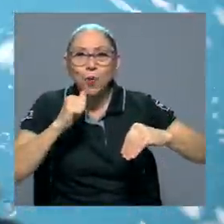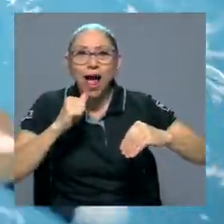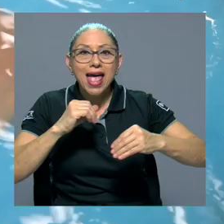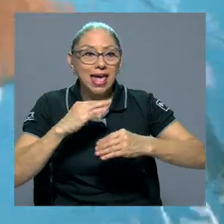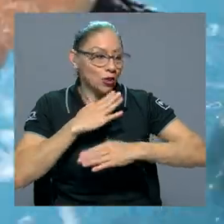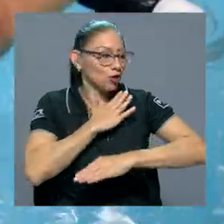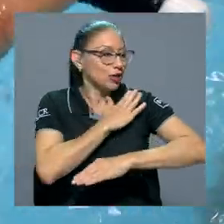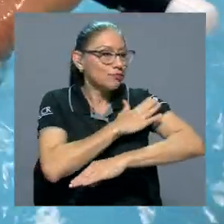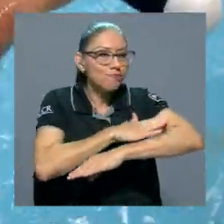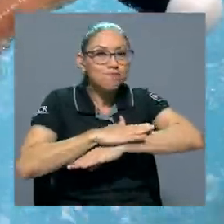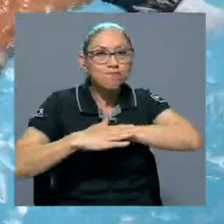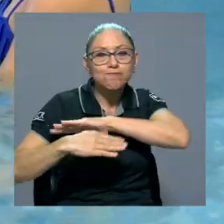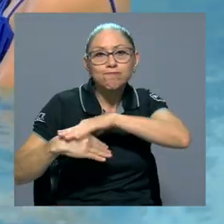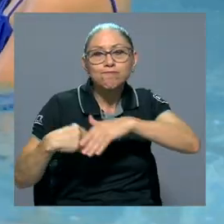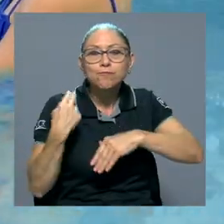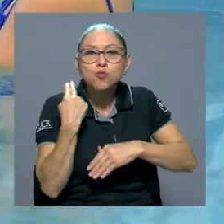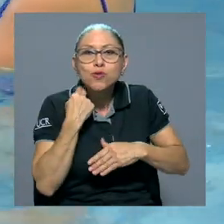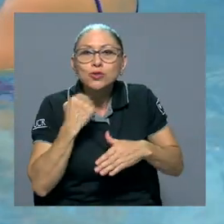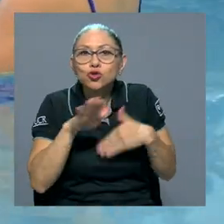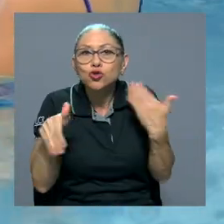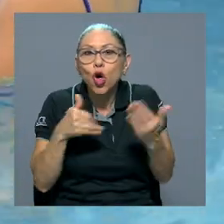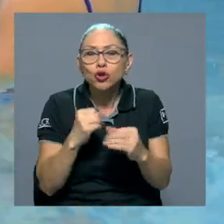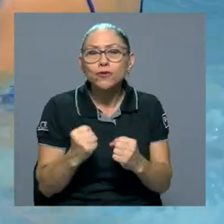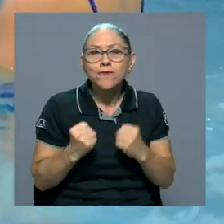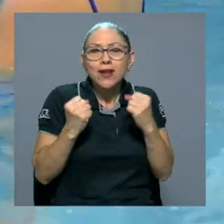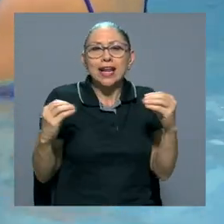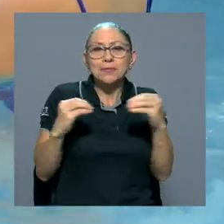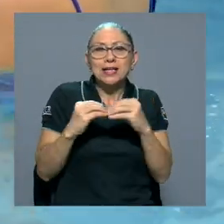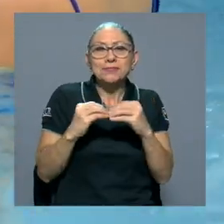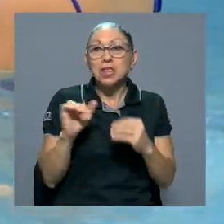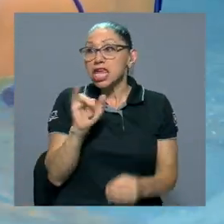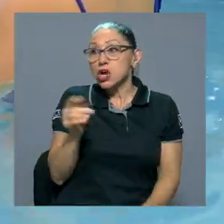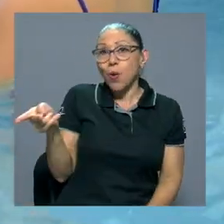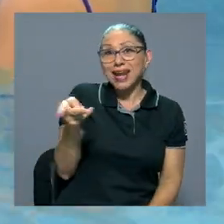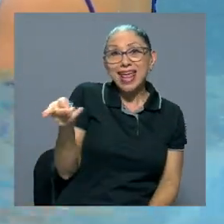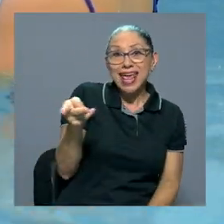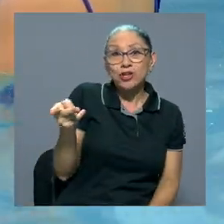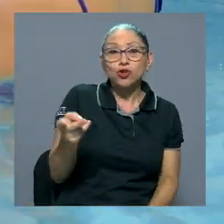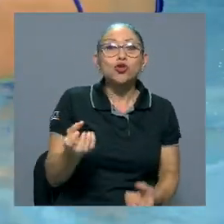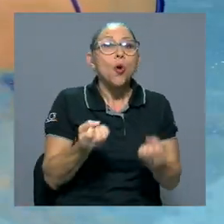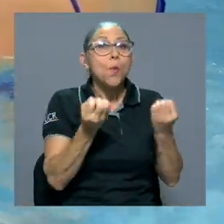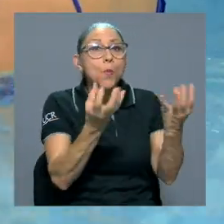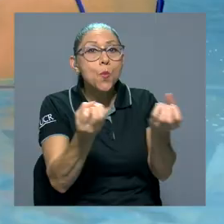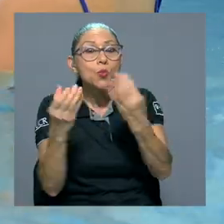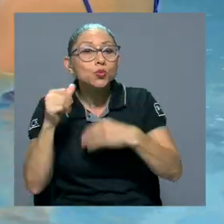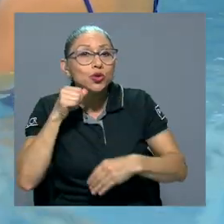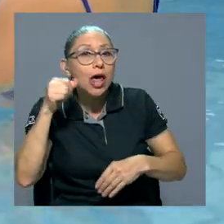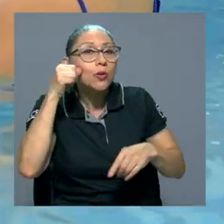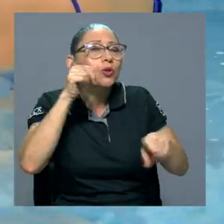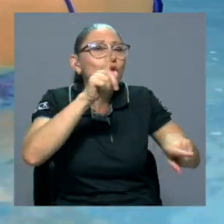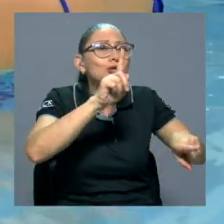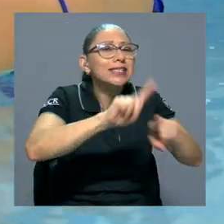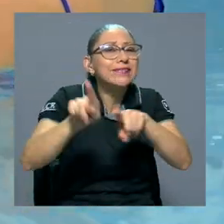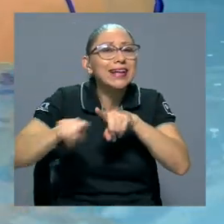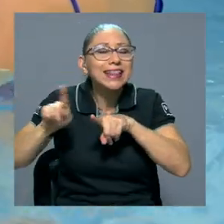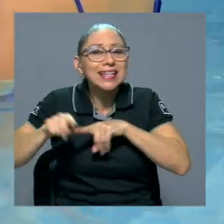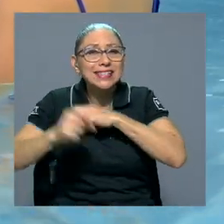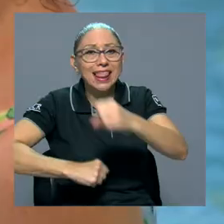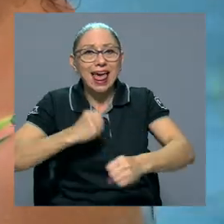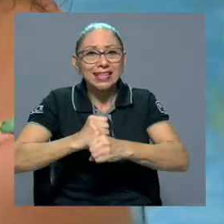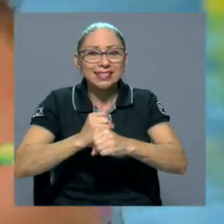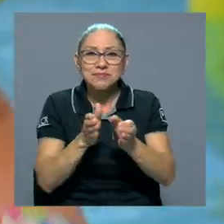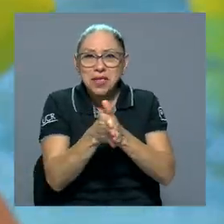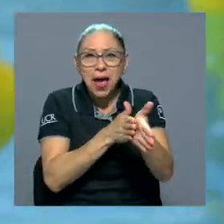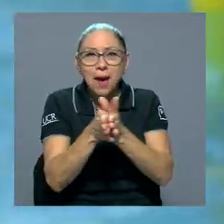más los músculos y los huesos. Al igual que ellos, decenas de adultos de todas las edades aprovechan este proyecto